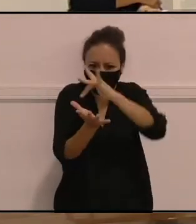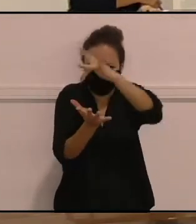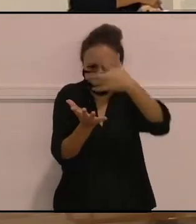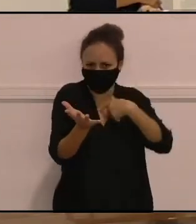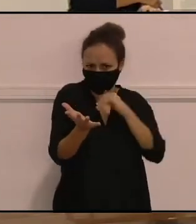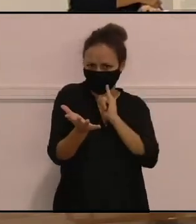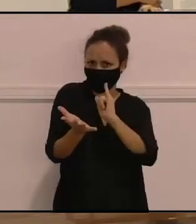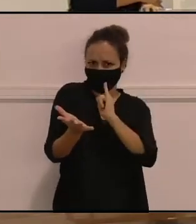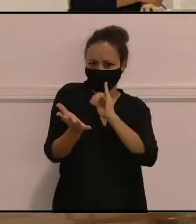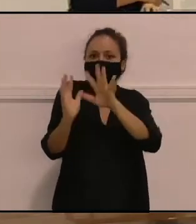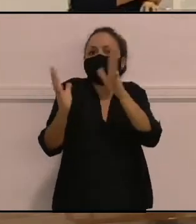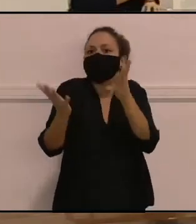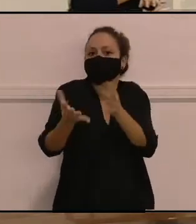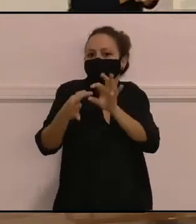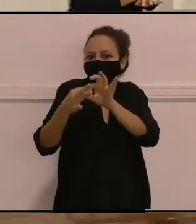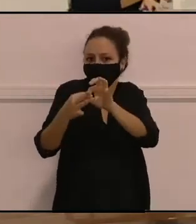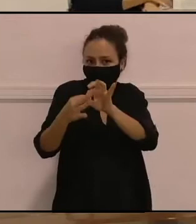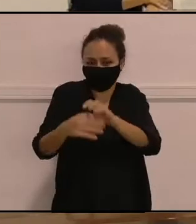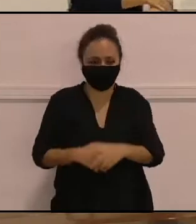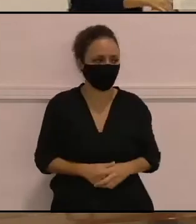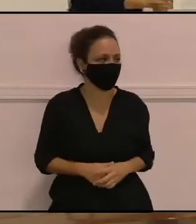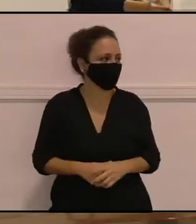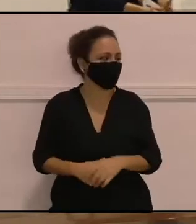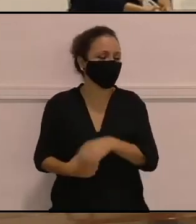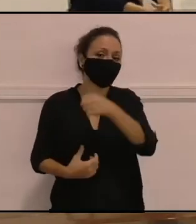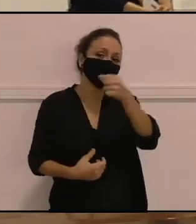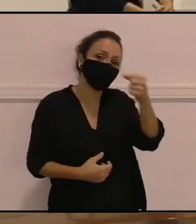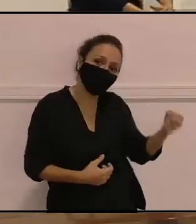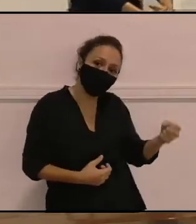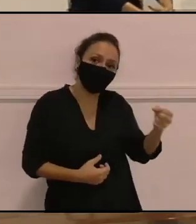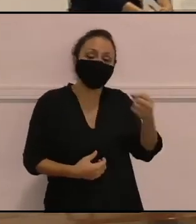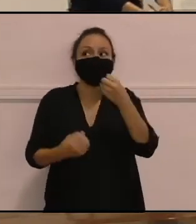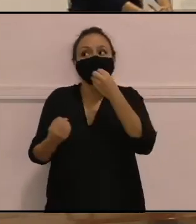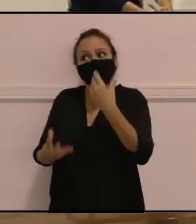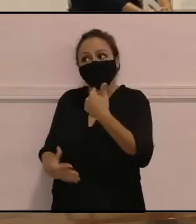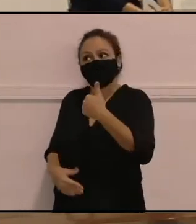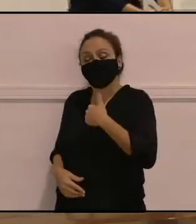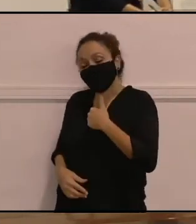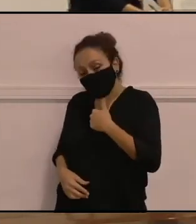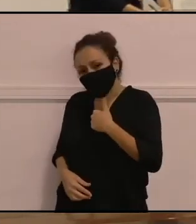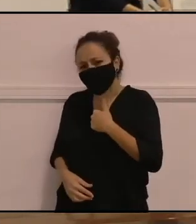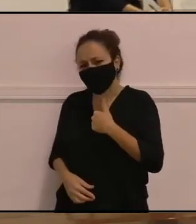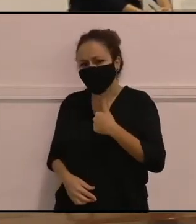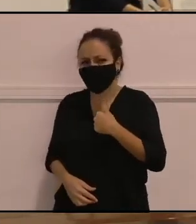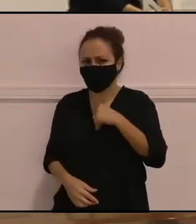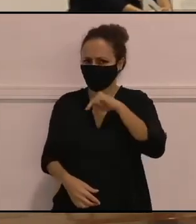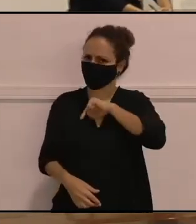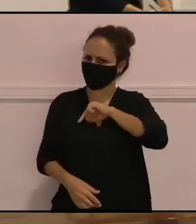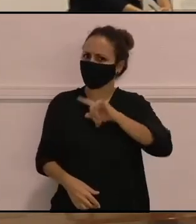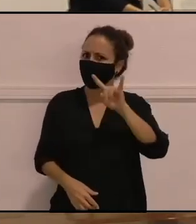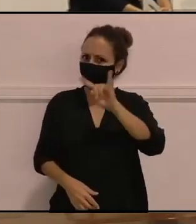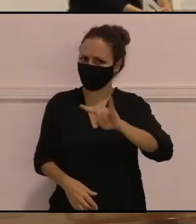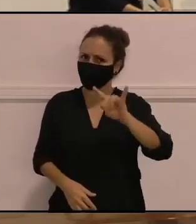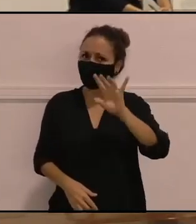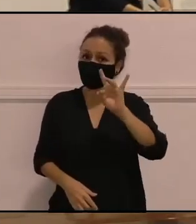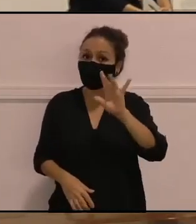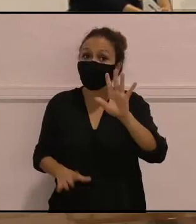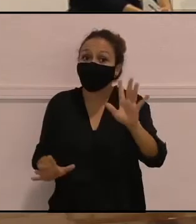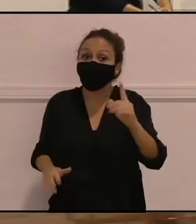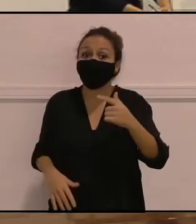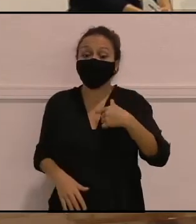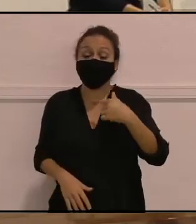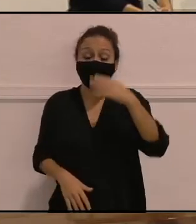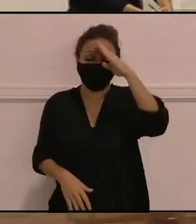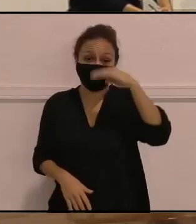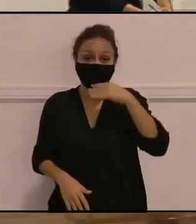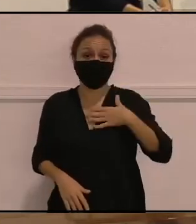A ver, vale. Pues yo, a ver, sí me siento canaria, lo que pasa es que como mi padre es de Senegal,